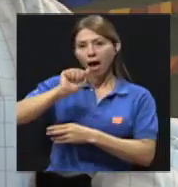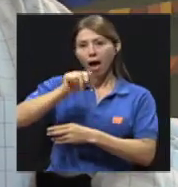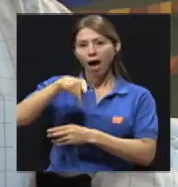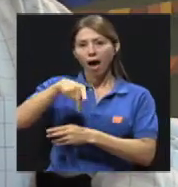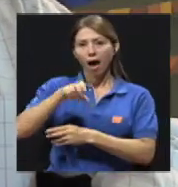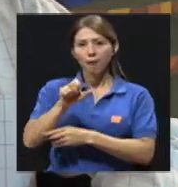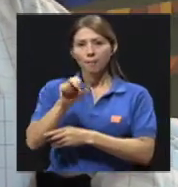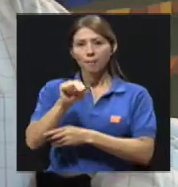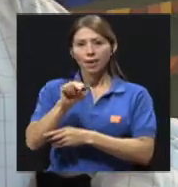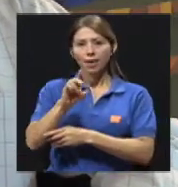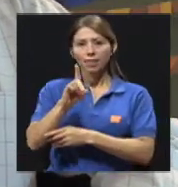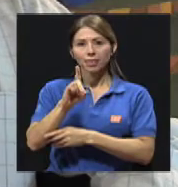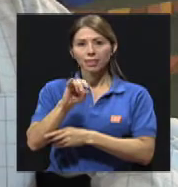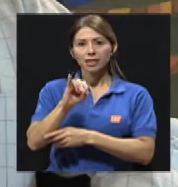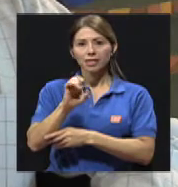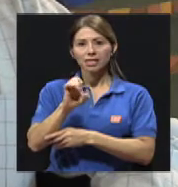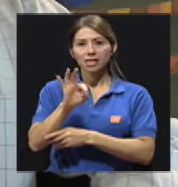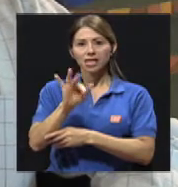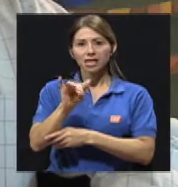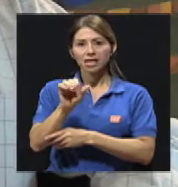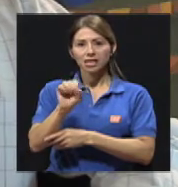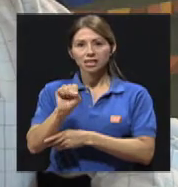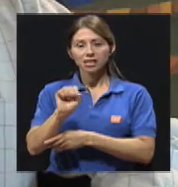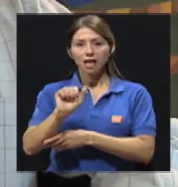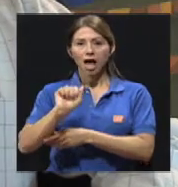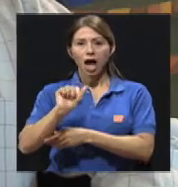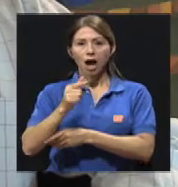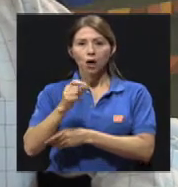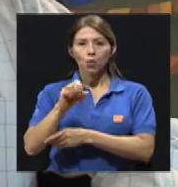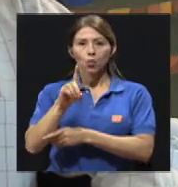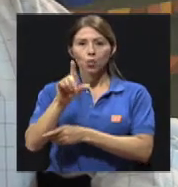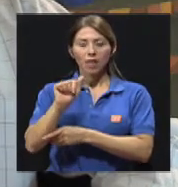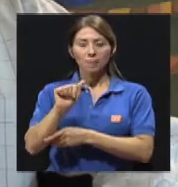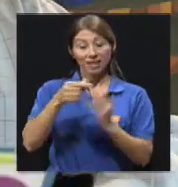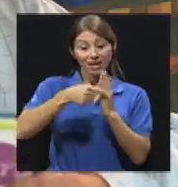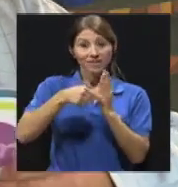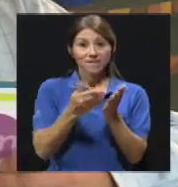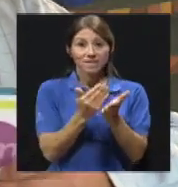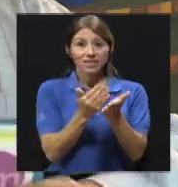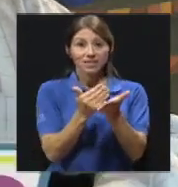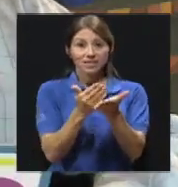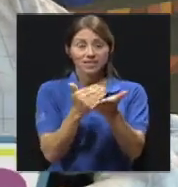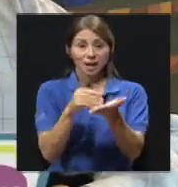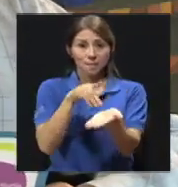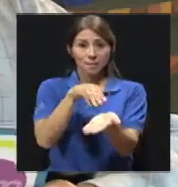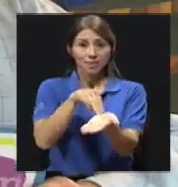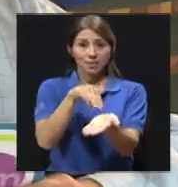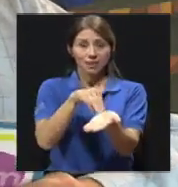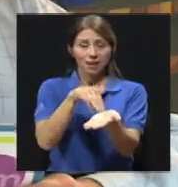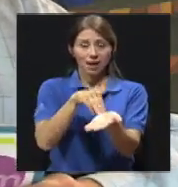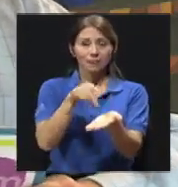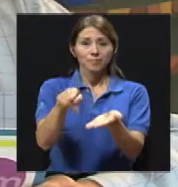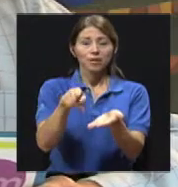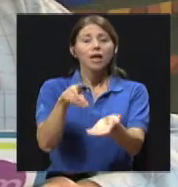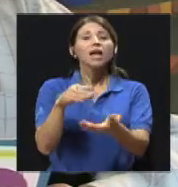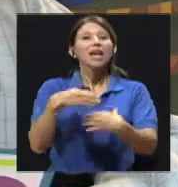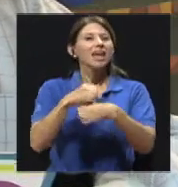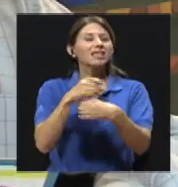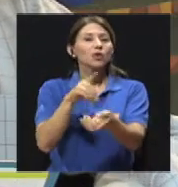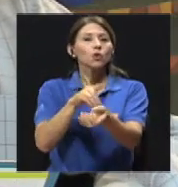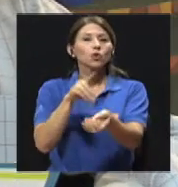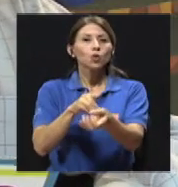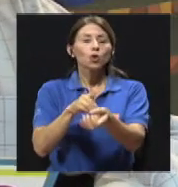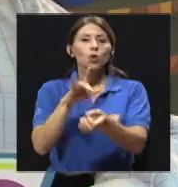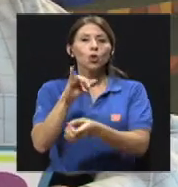Según la revista médica de Costa Rica y Centroamérica, elaborada por el doctor Luis Diego Calvo Hernández, la